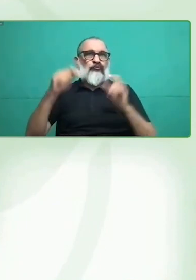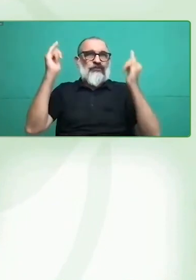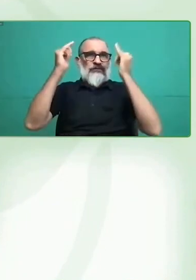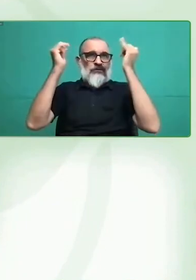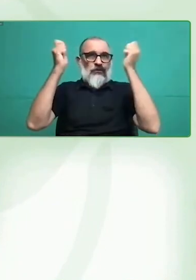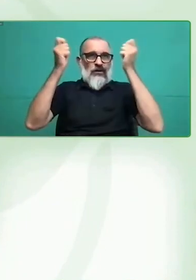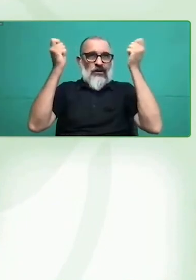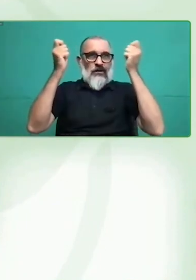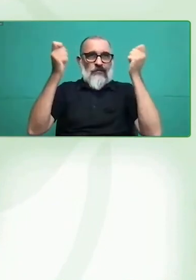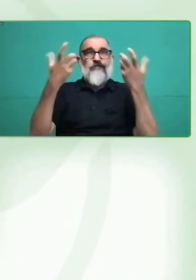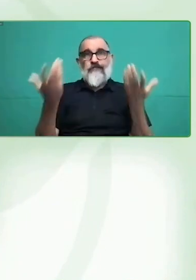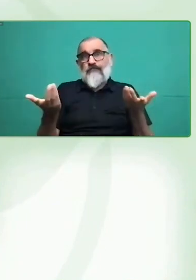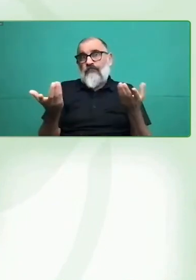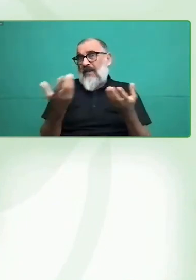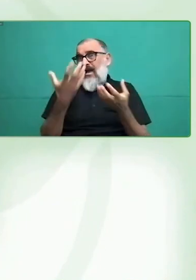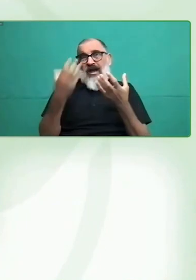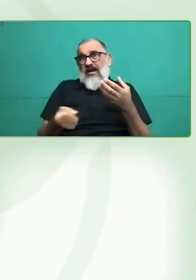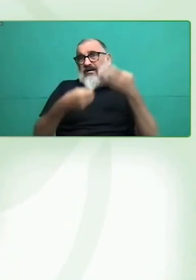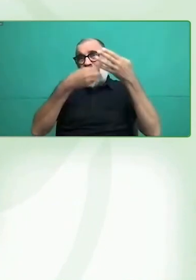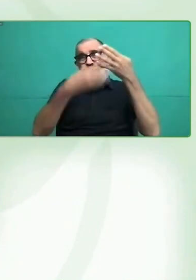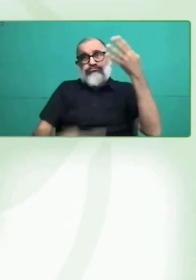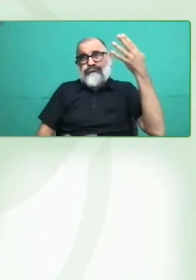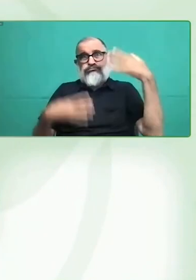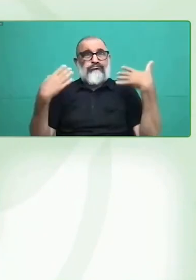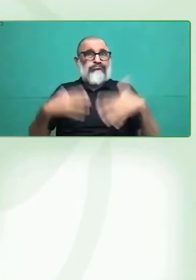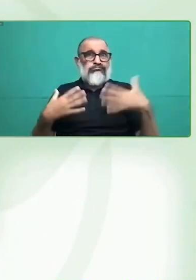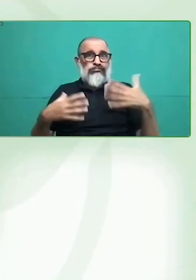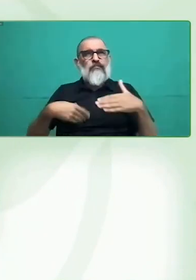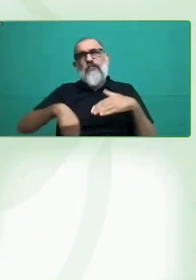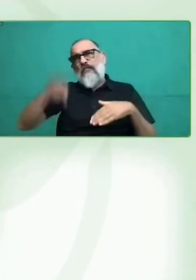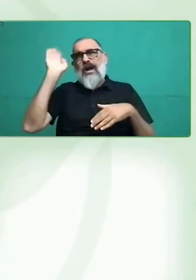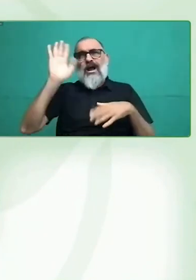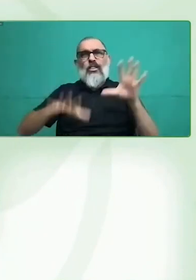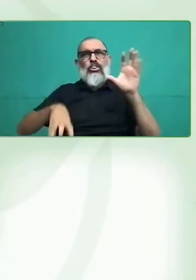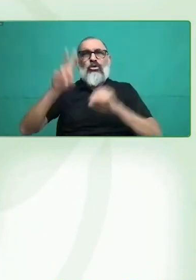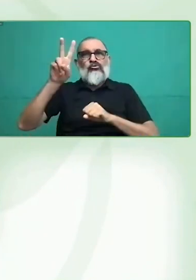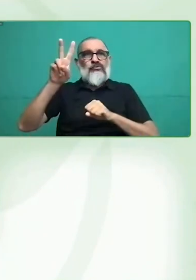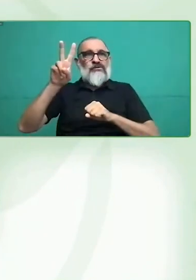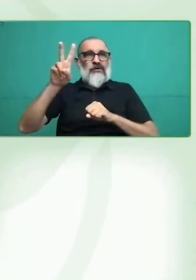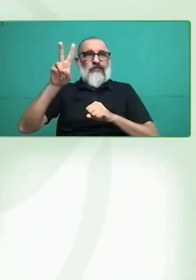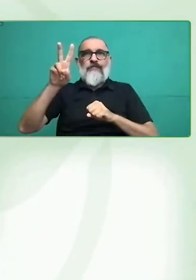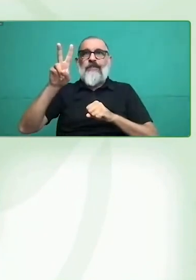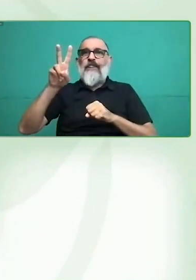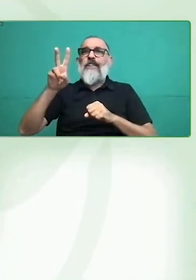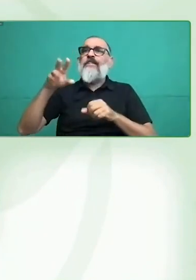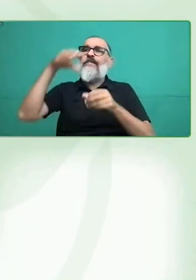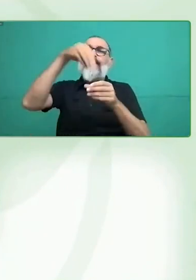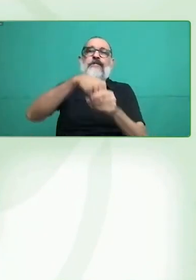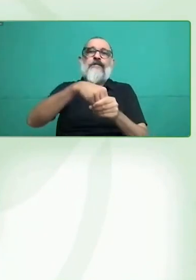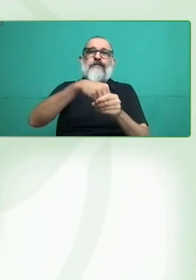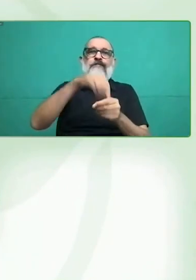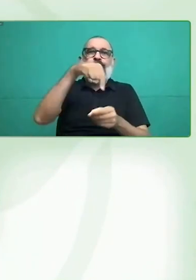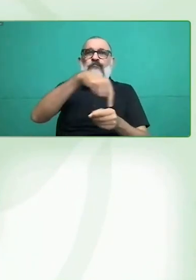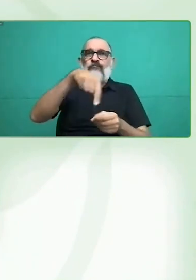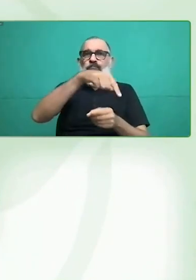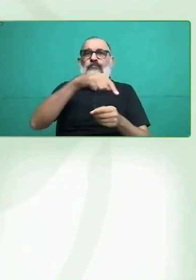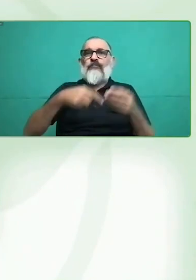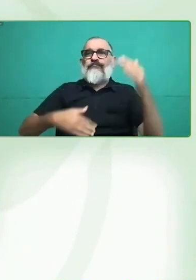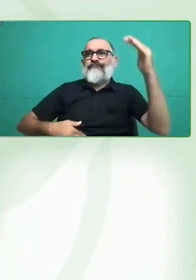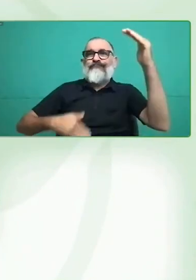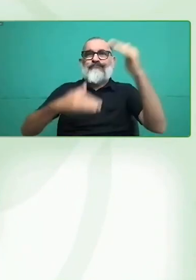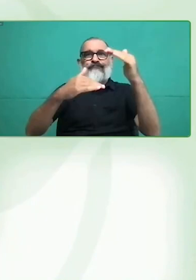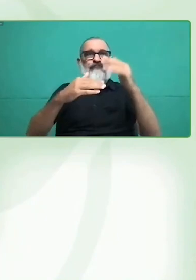México, y estamos conversando en esta conferencia, ¿no?, sobre vida independiente, que mejor que este corto, precisamente,